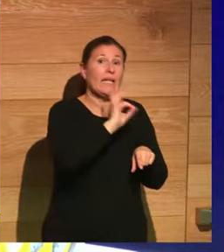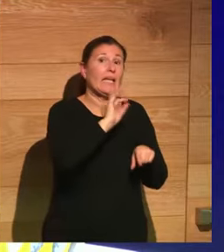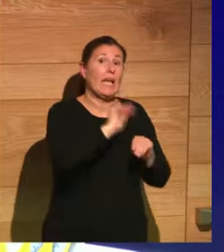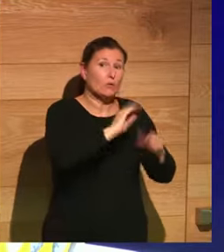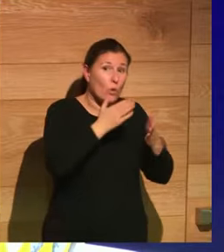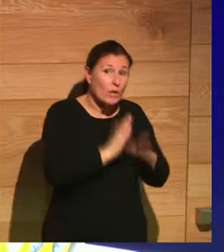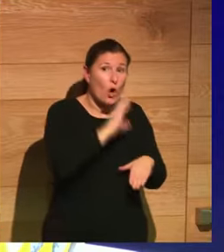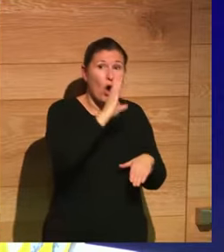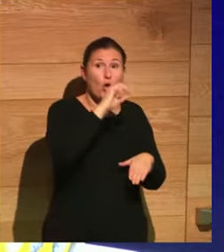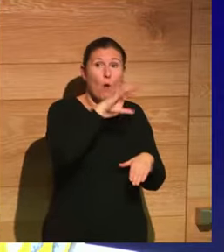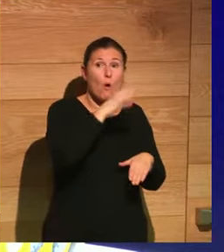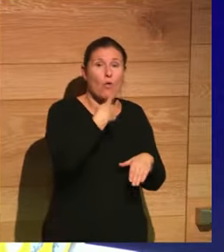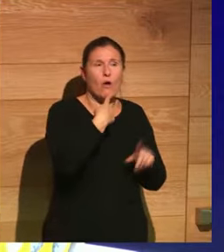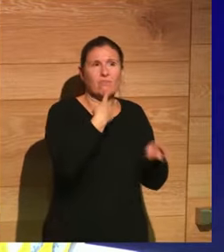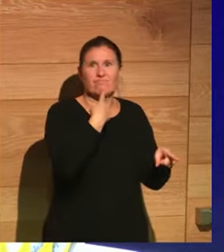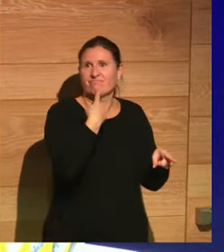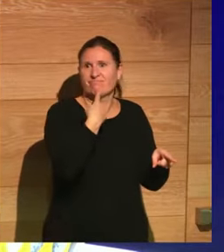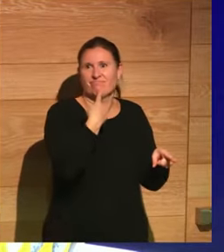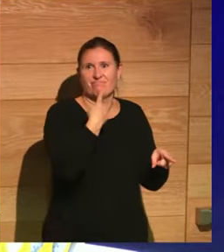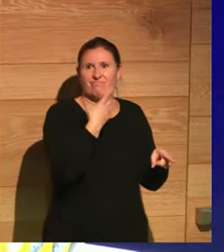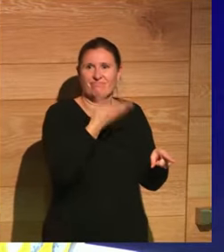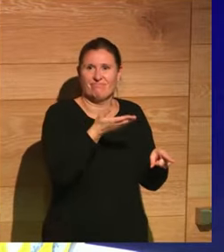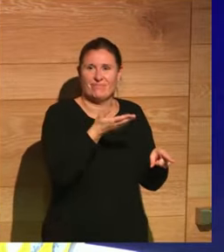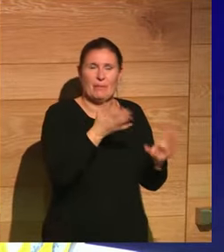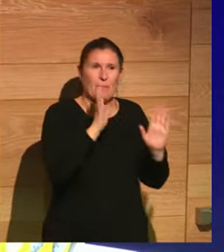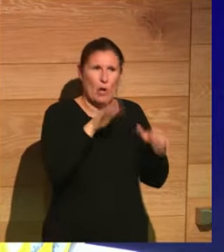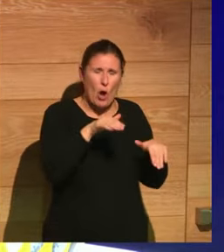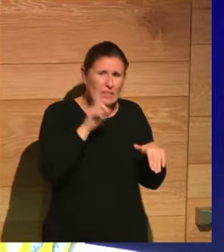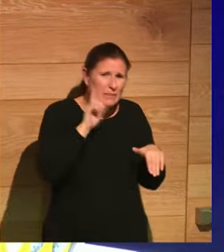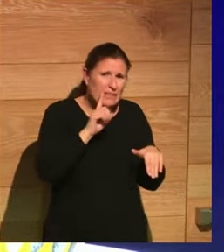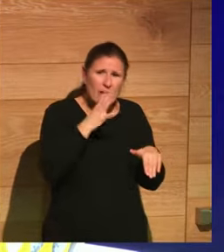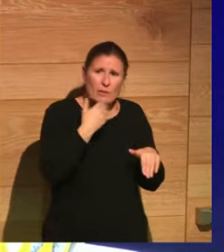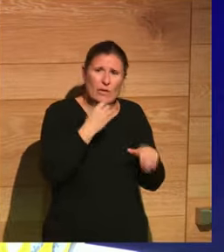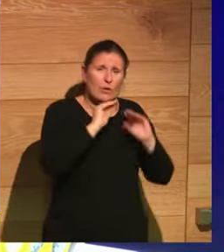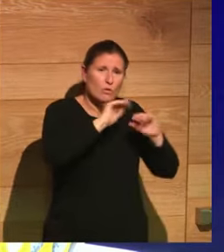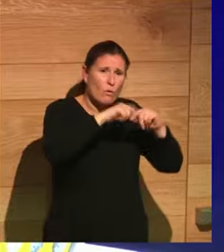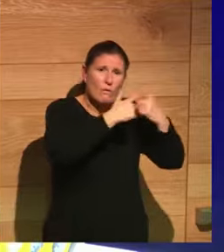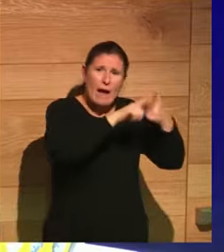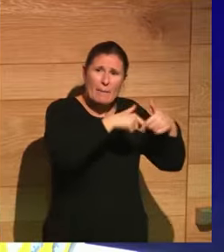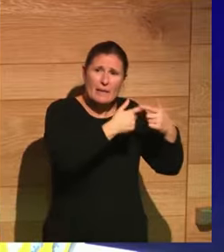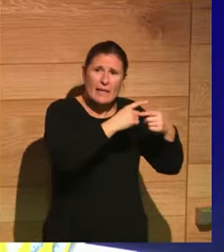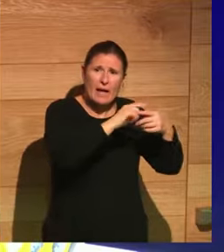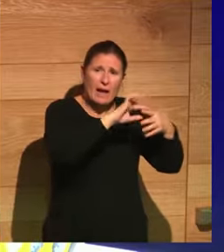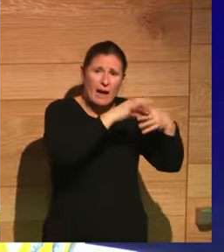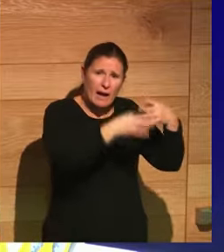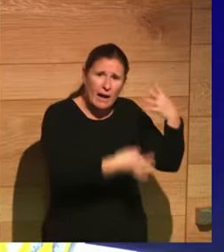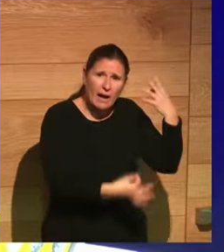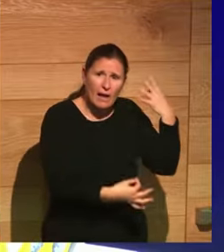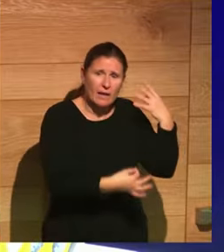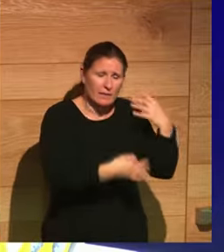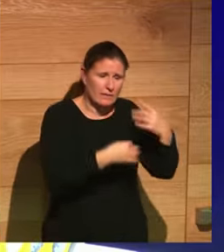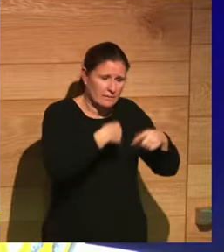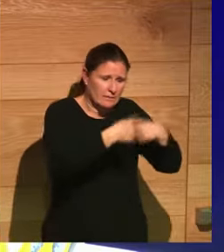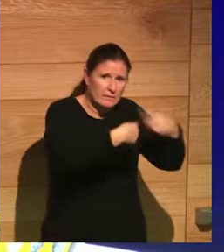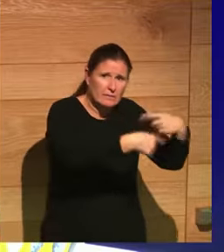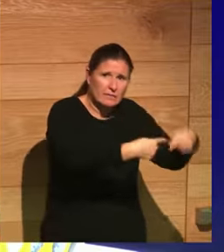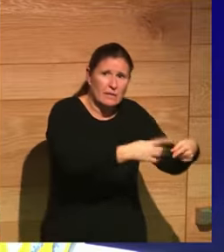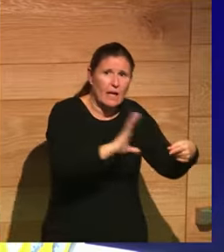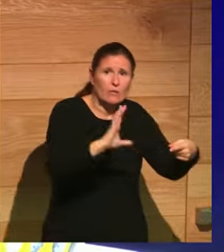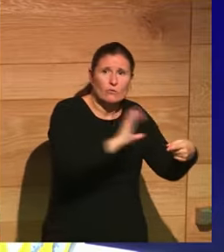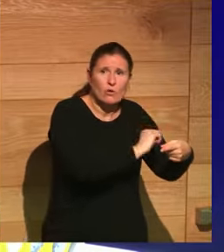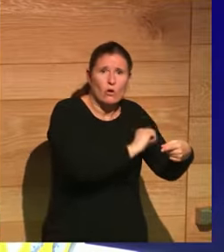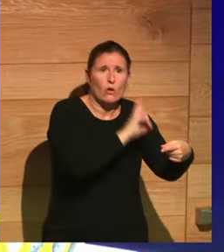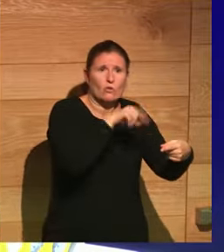que es mentira es que si uno analiza el árbol genealógico de esta familia porque son una familia ve que todos son de alguna forma